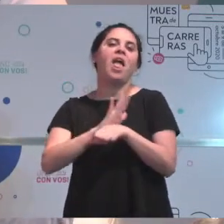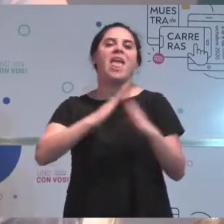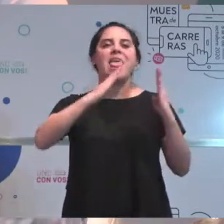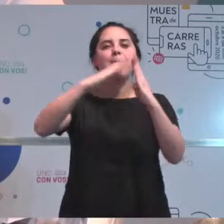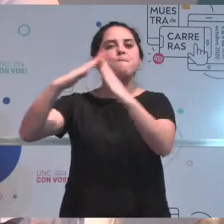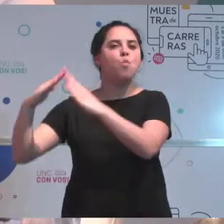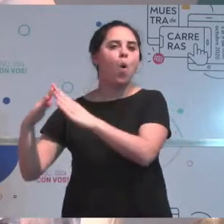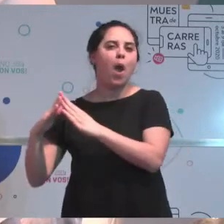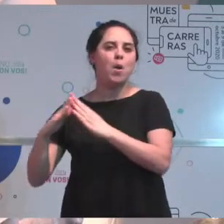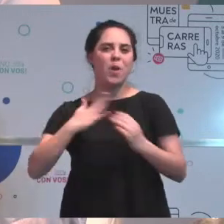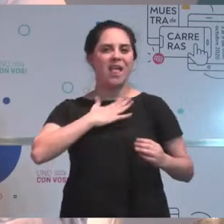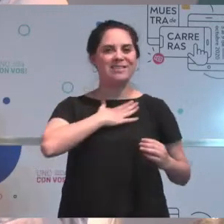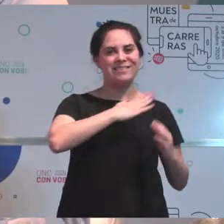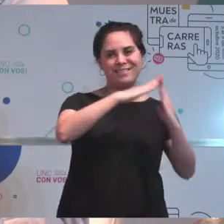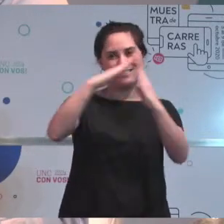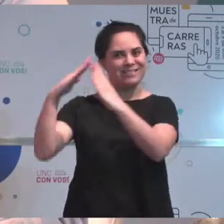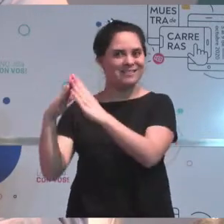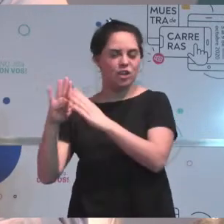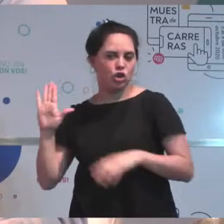hay sobre los inmuebles.